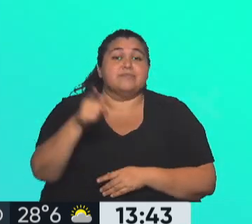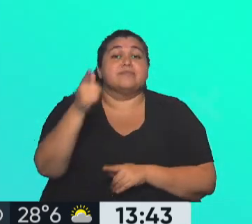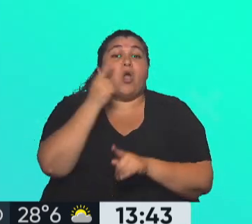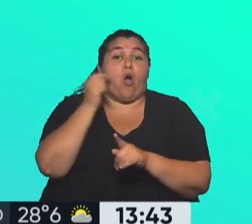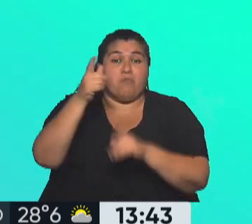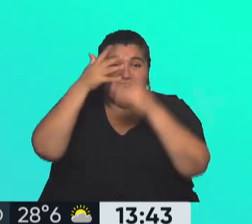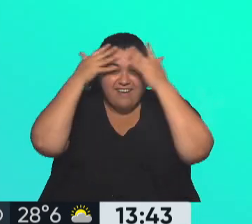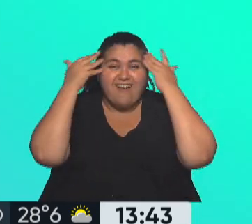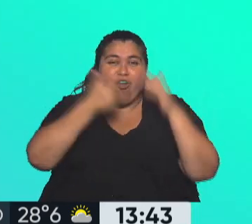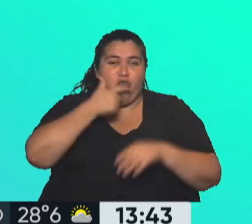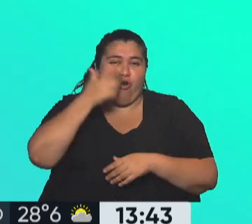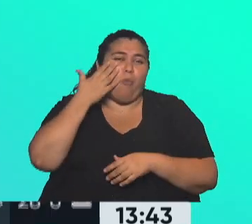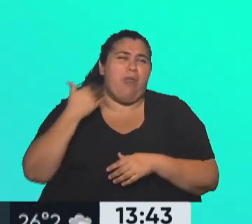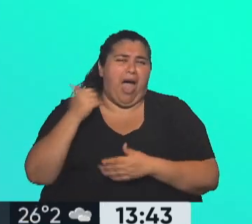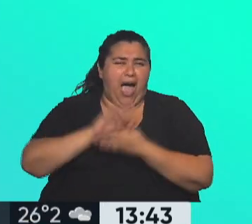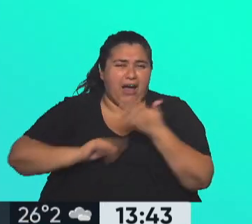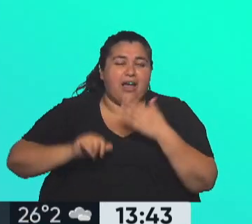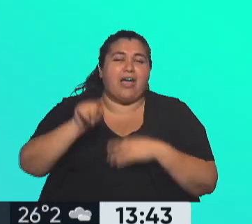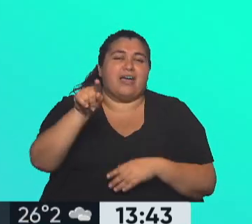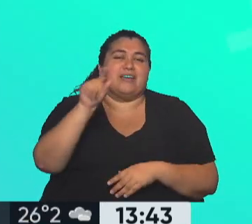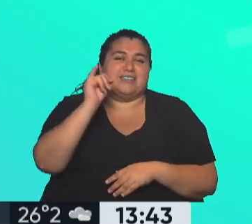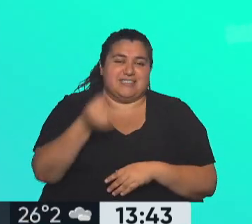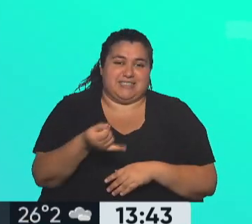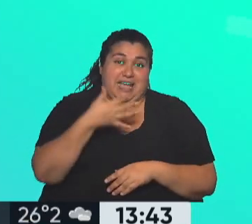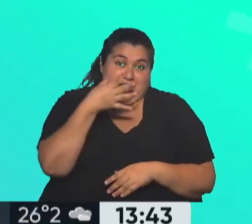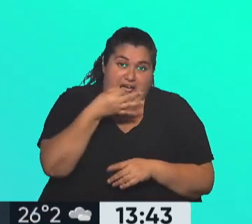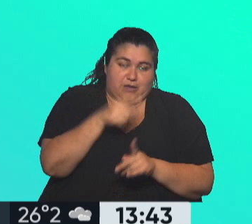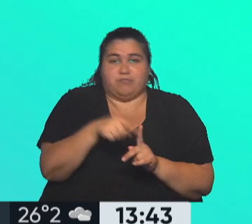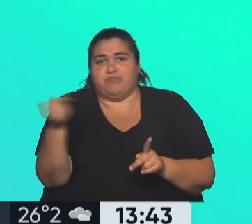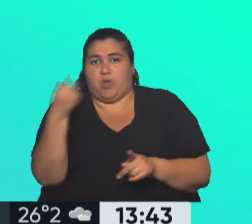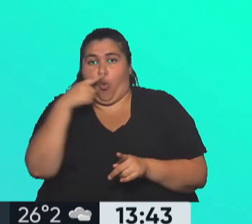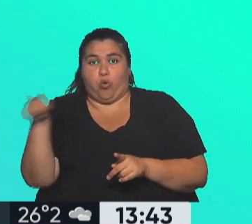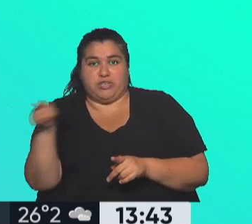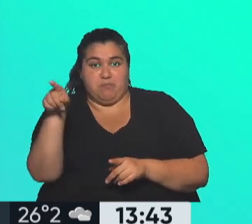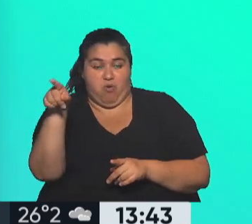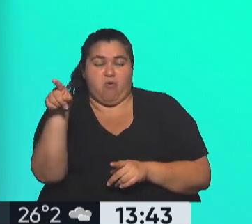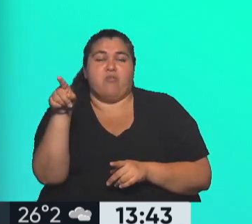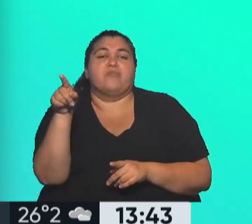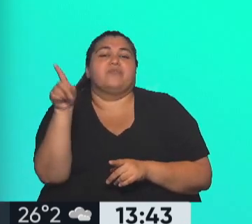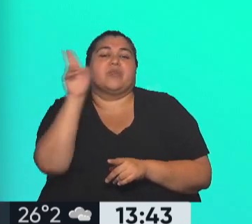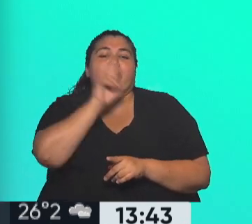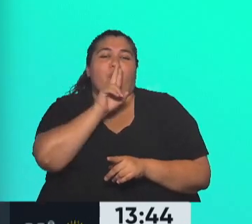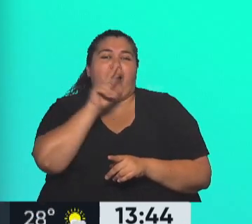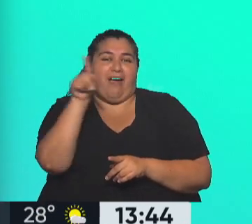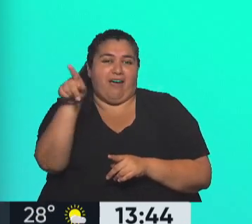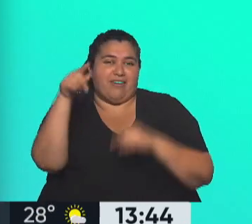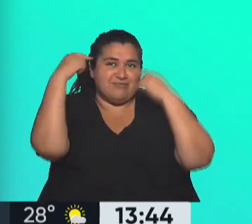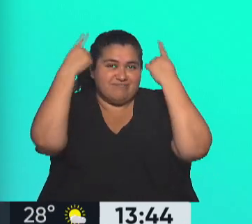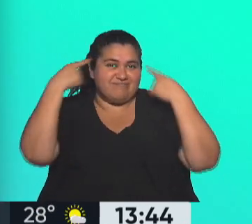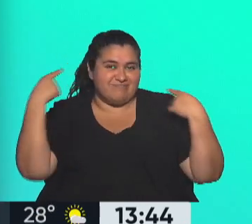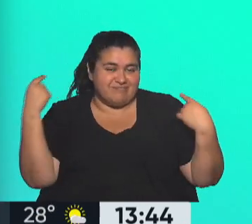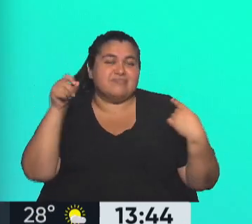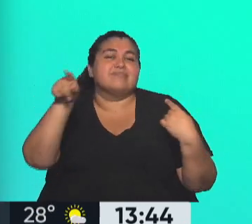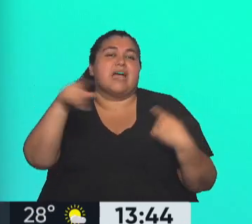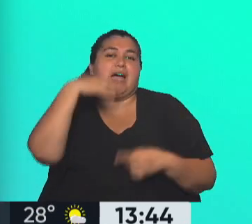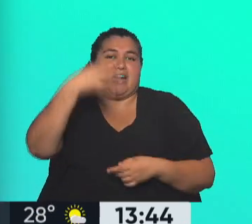pelirrojo y te es blanca, esta es la imagen real. Ajá. Y la última que vimos, esta chica de pelo rizado, es